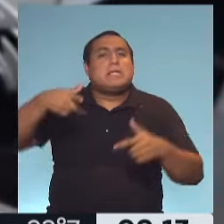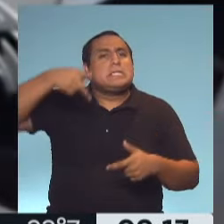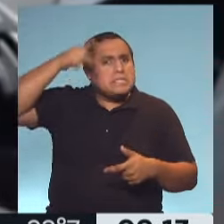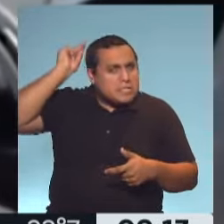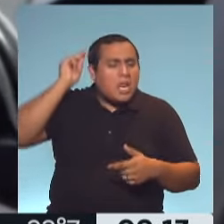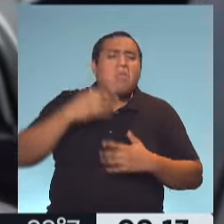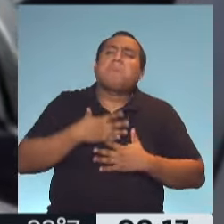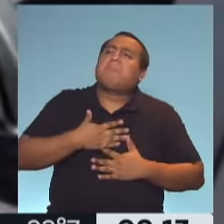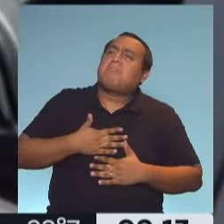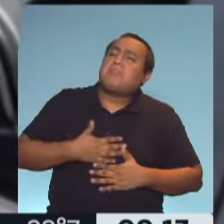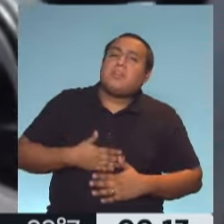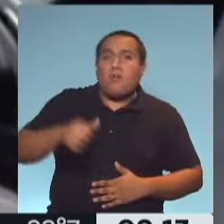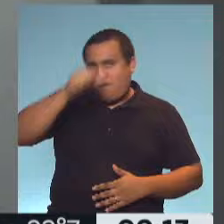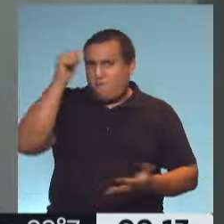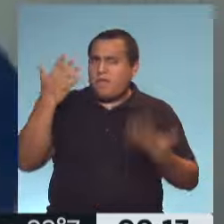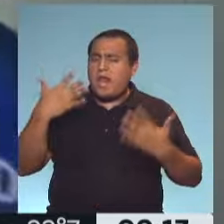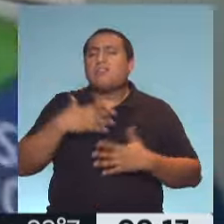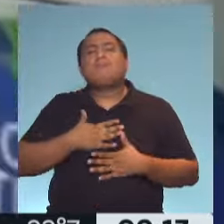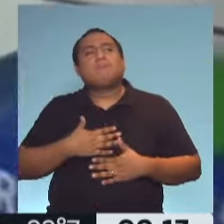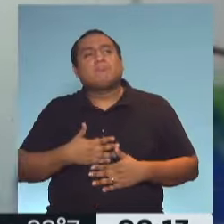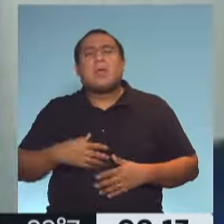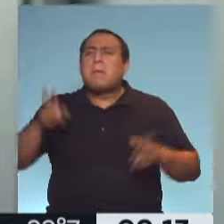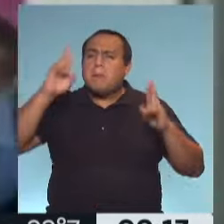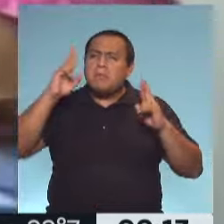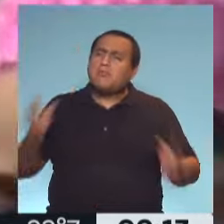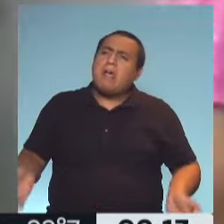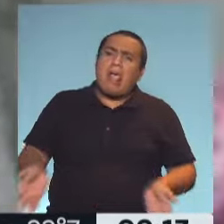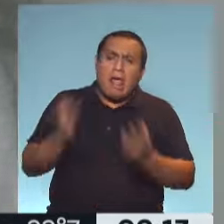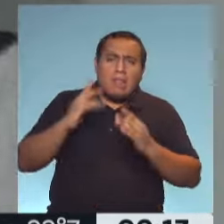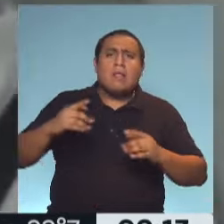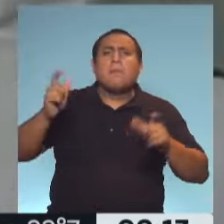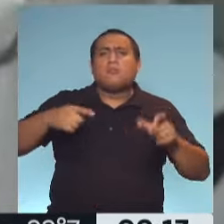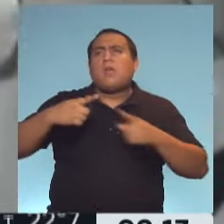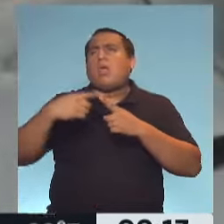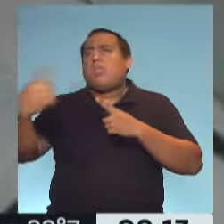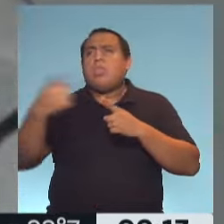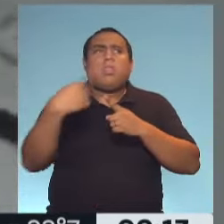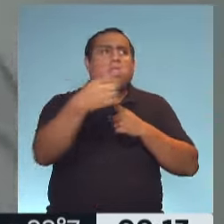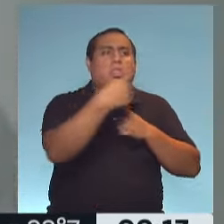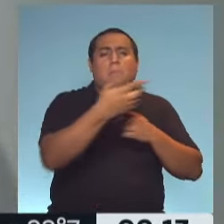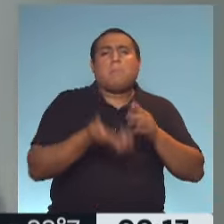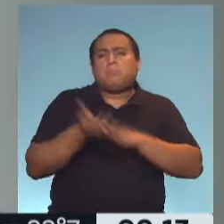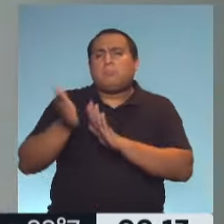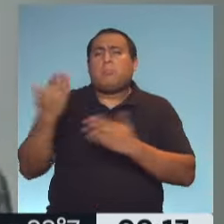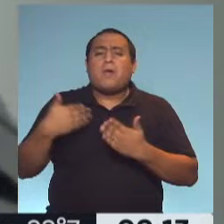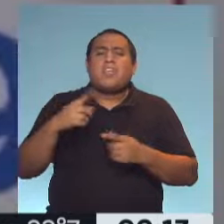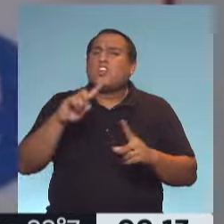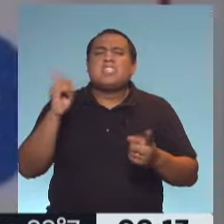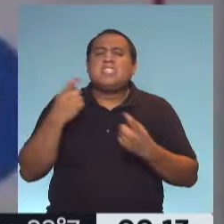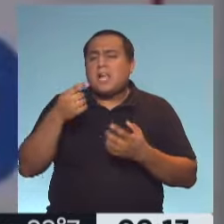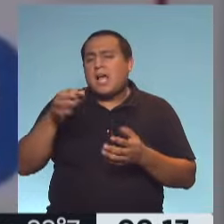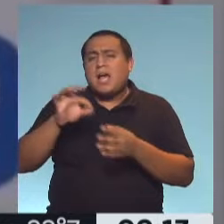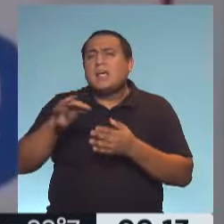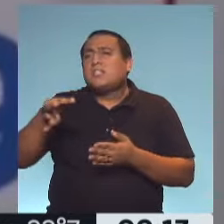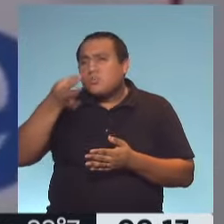se relajó bastante durante el verano. Habían permisos para transitar por todo el país sin necesidad de un hisopado y un test de